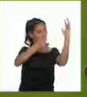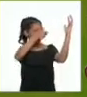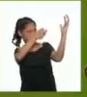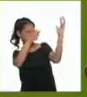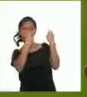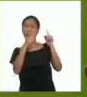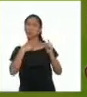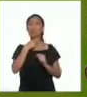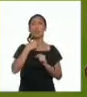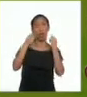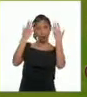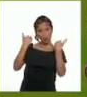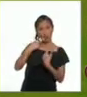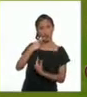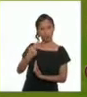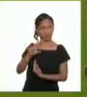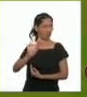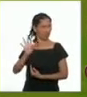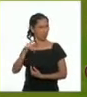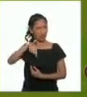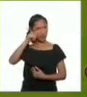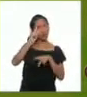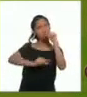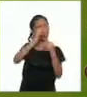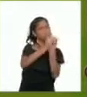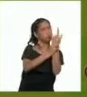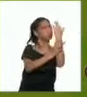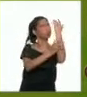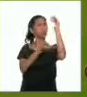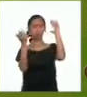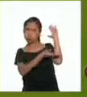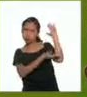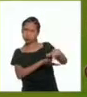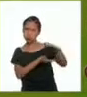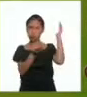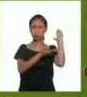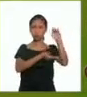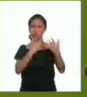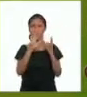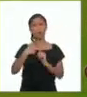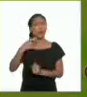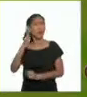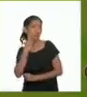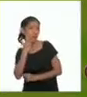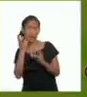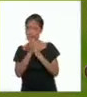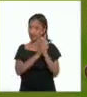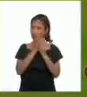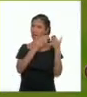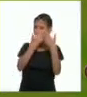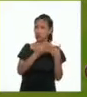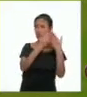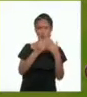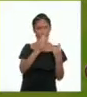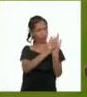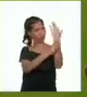le dijo que nos estamos quedando sin bosques y sin parques ella quería ser la mejor estudiante del mundo pero cuando ella era joven las